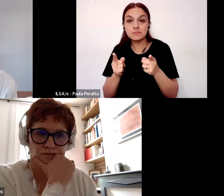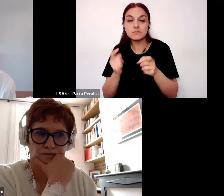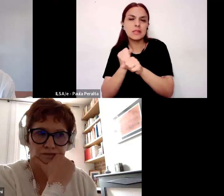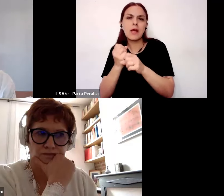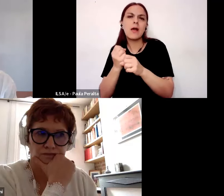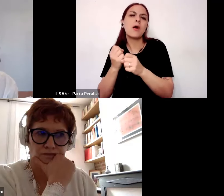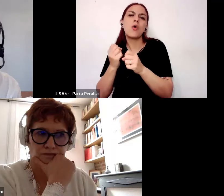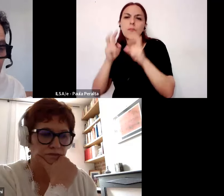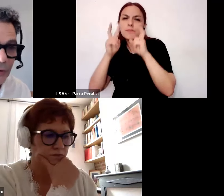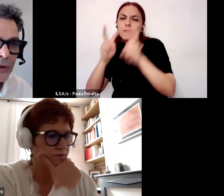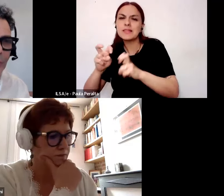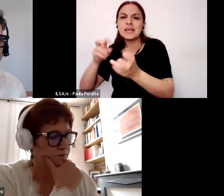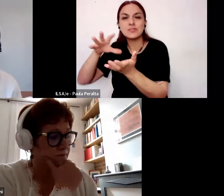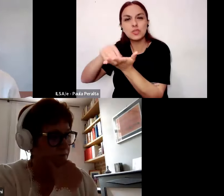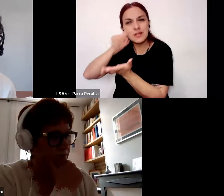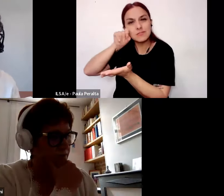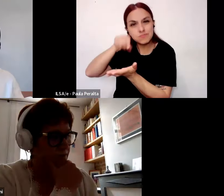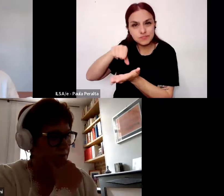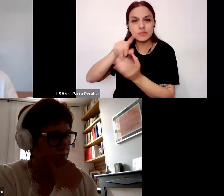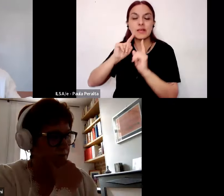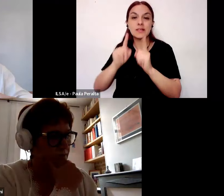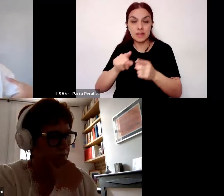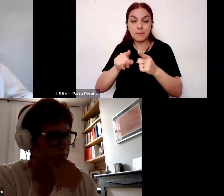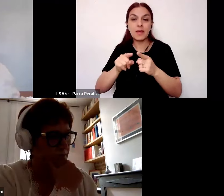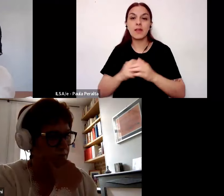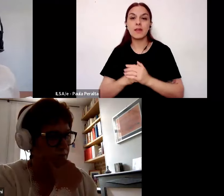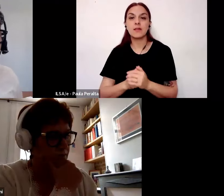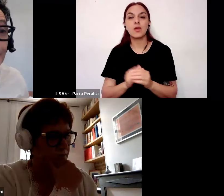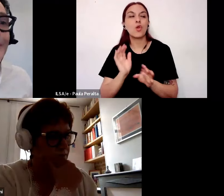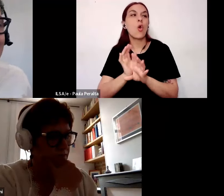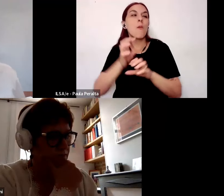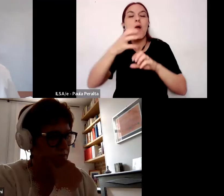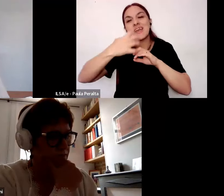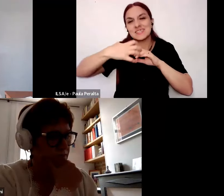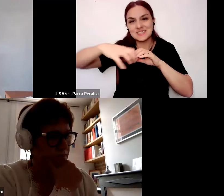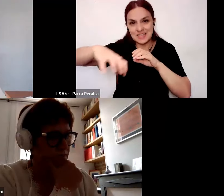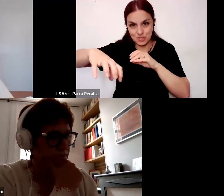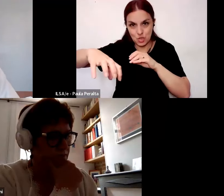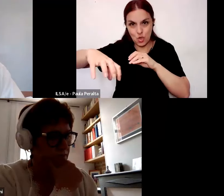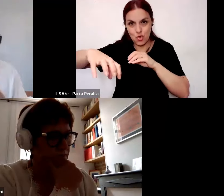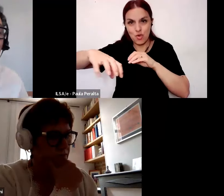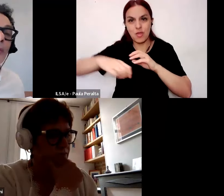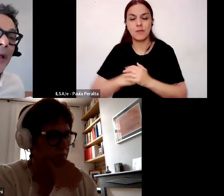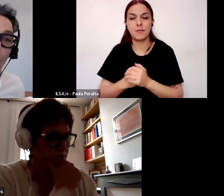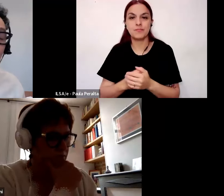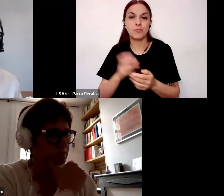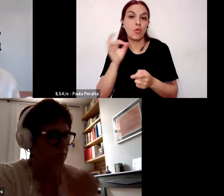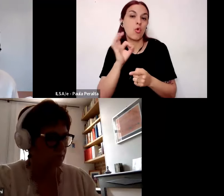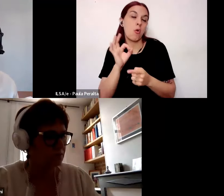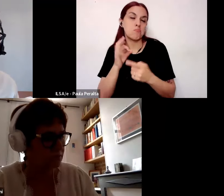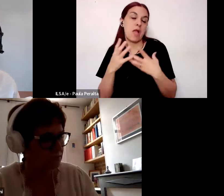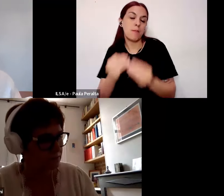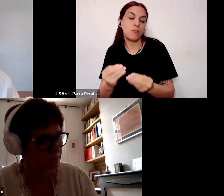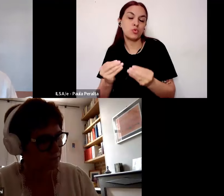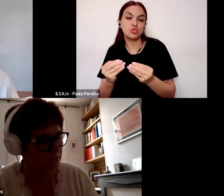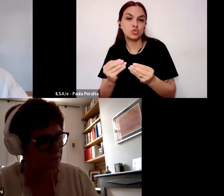en terreno en territorio y con la función llamémosle así de extensión o de apoyo pedagógico a las